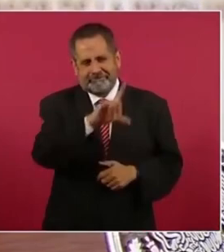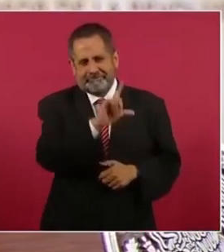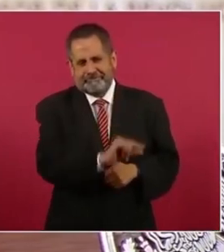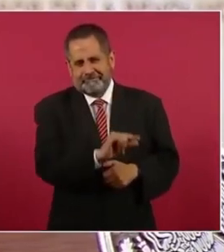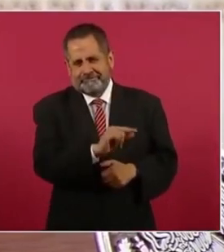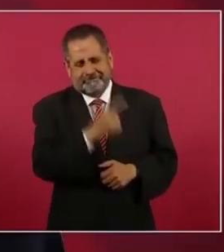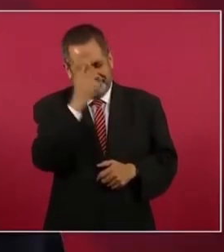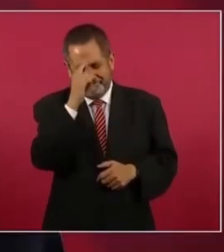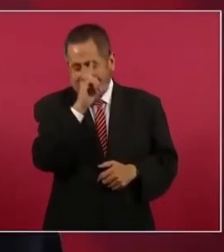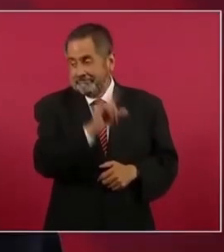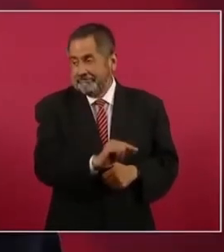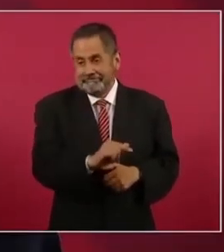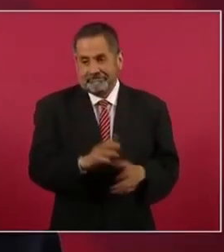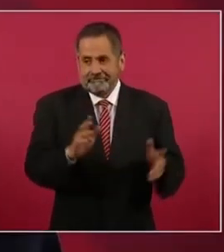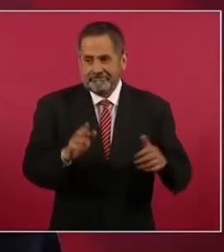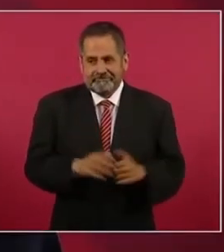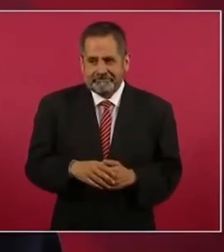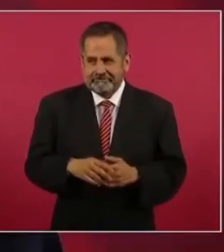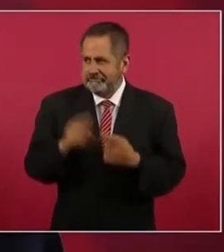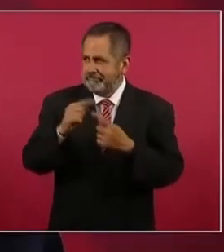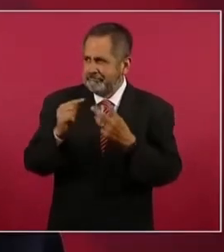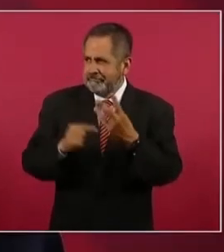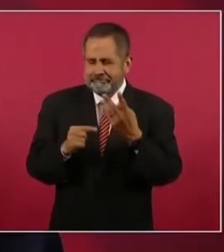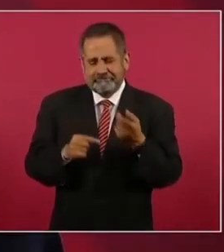todo esto.